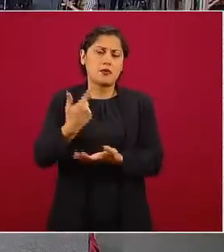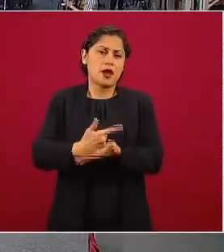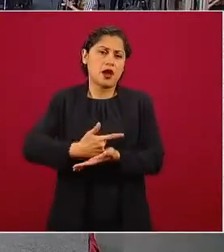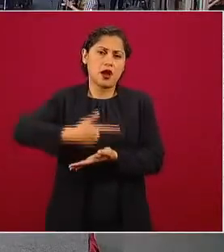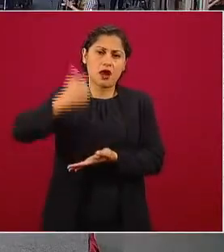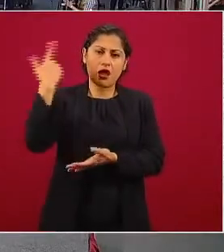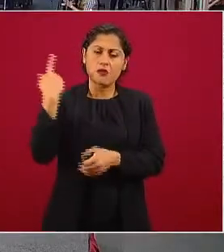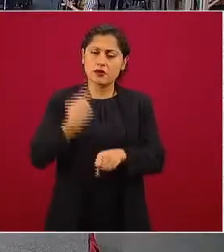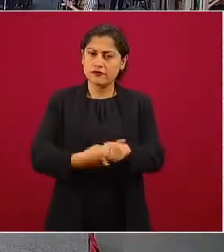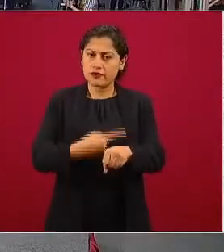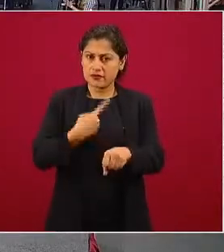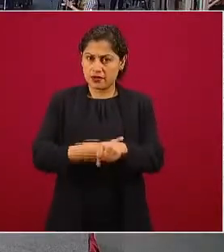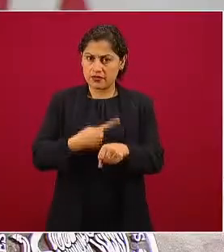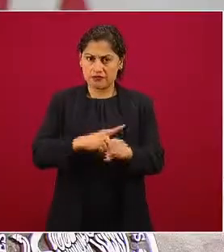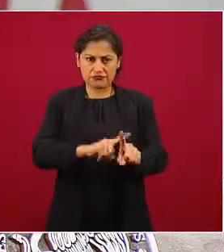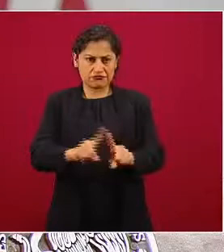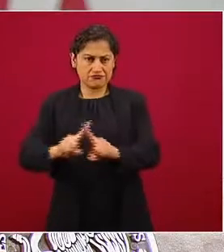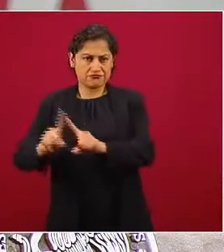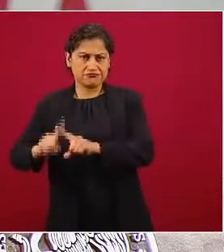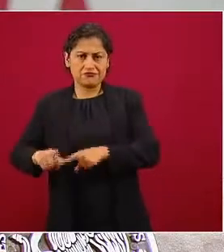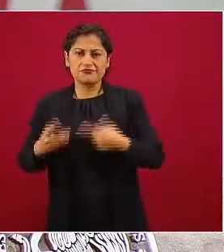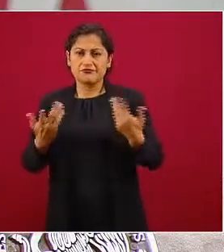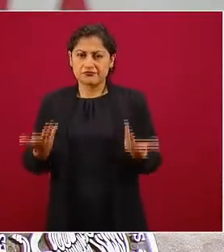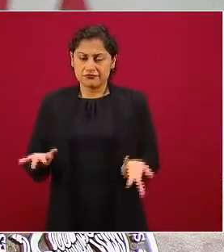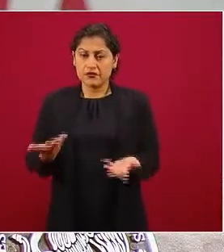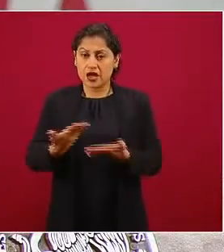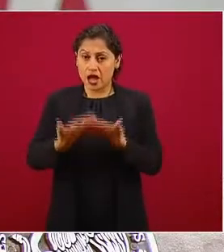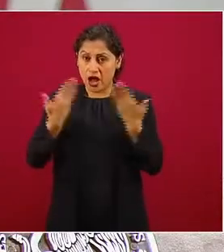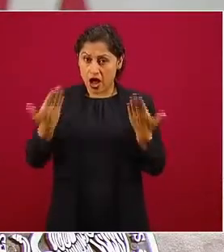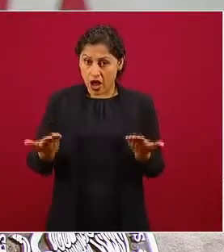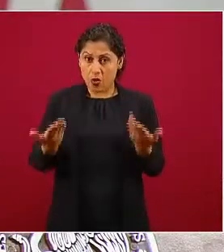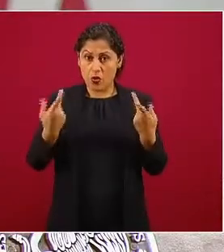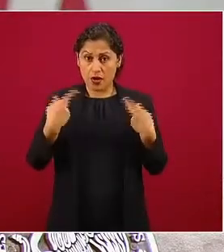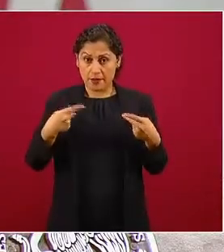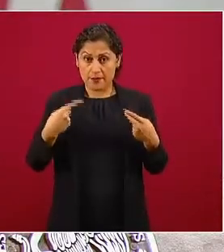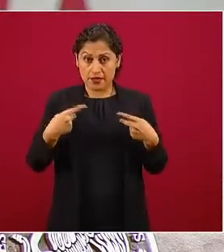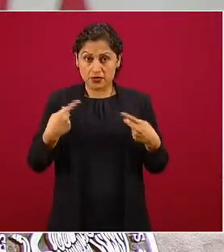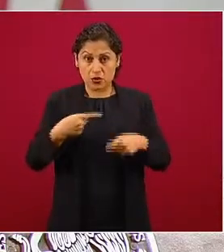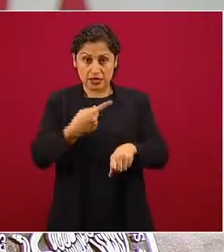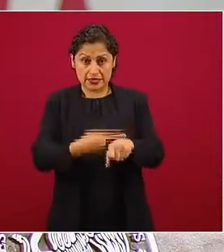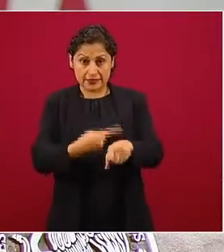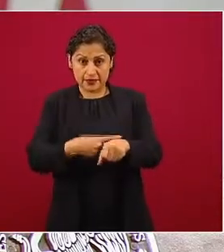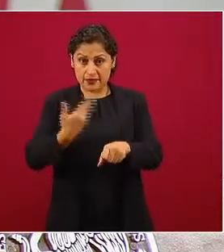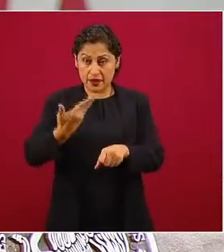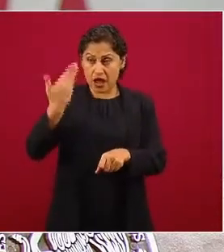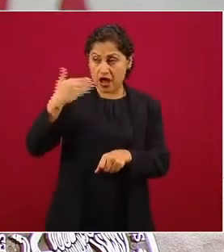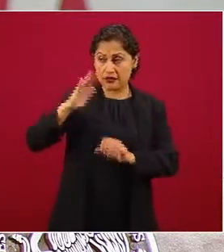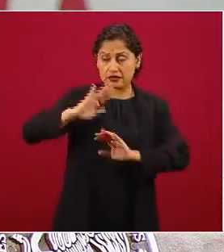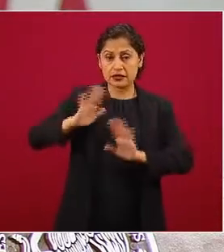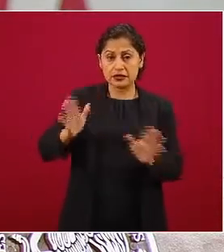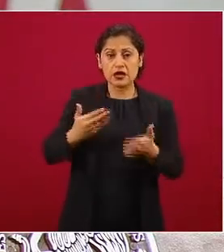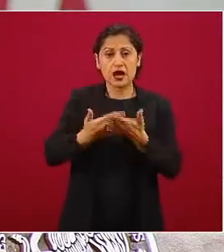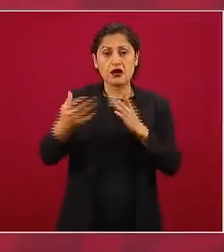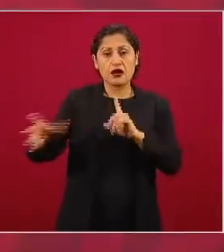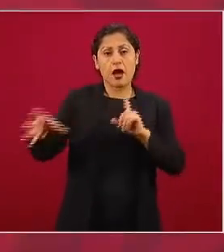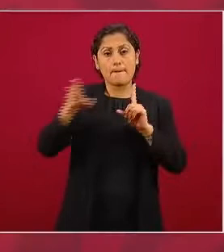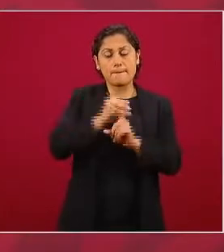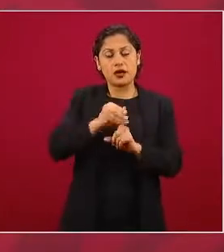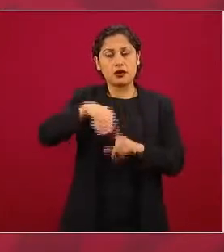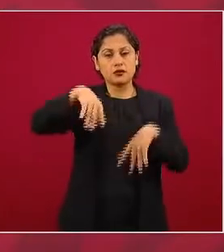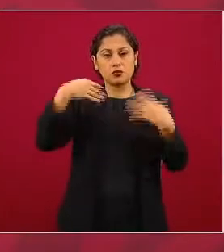a estos enfermos es a los que les ha afectado más la pandemia,